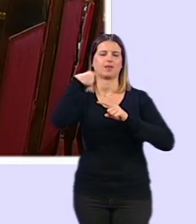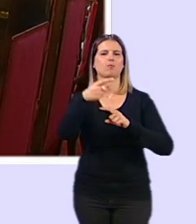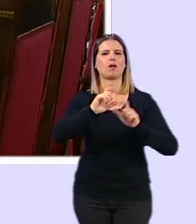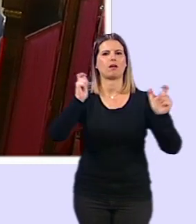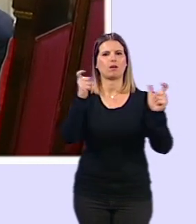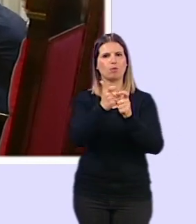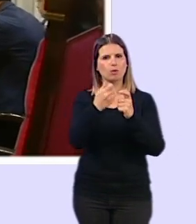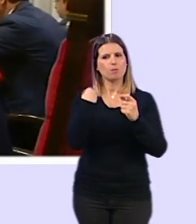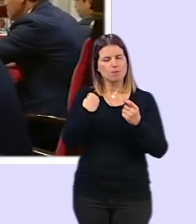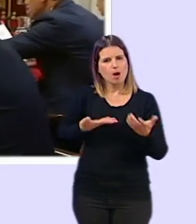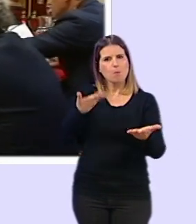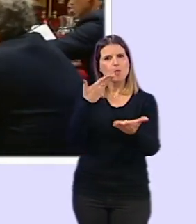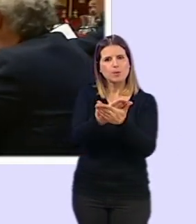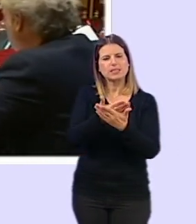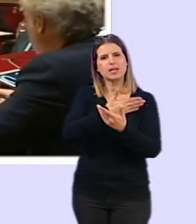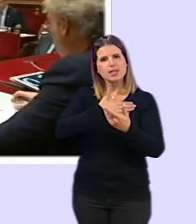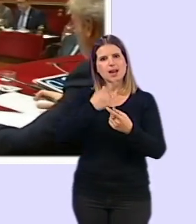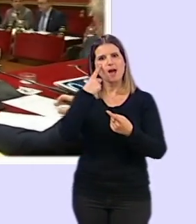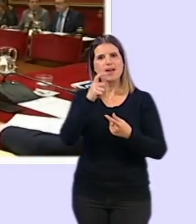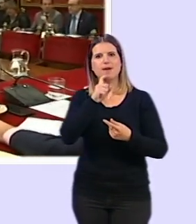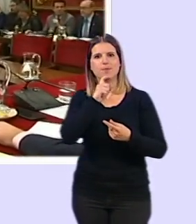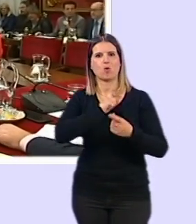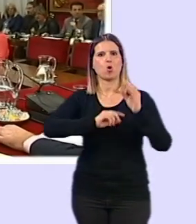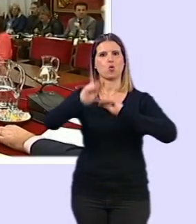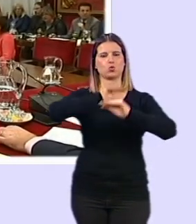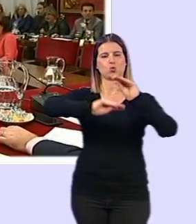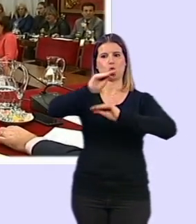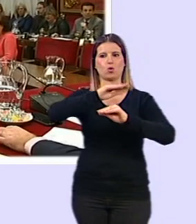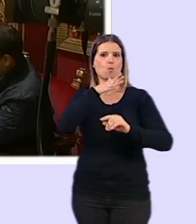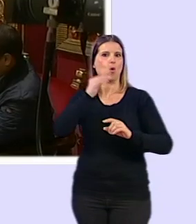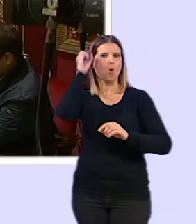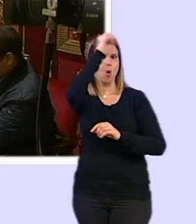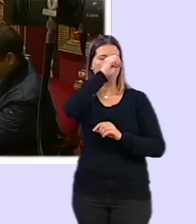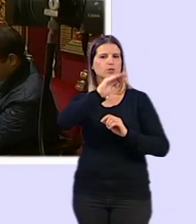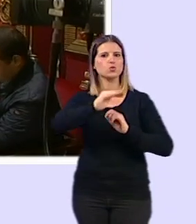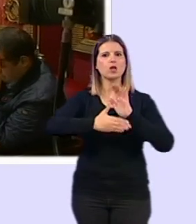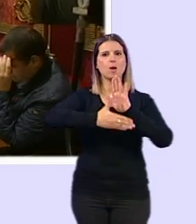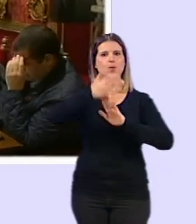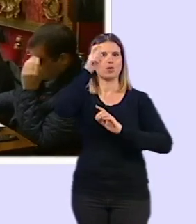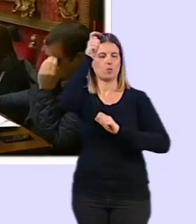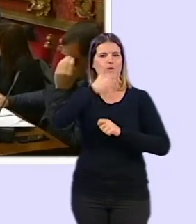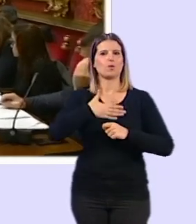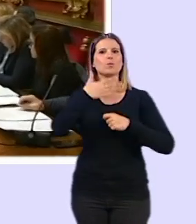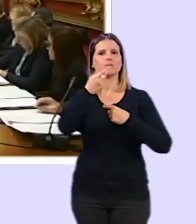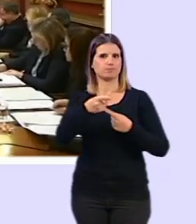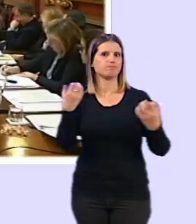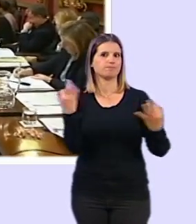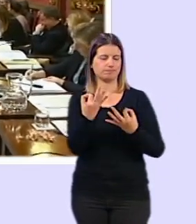en la propuesta que ha realizado, ya que ha afirmado es la postura oficial de la Federación Española de Municipios y Provincias.